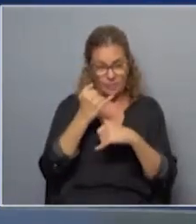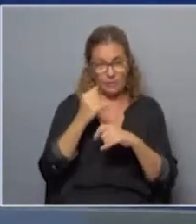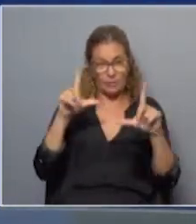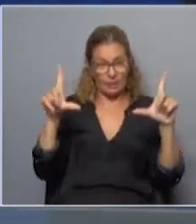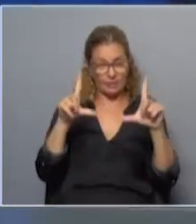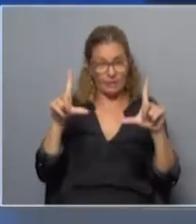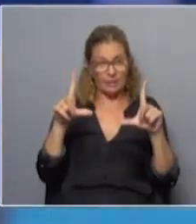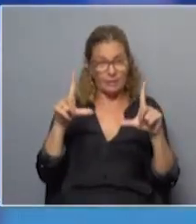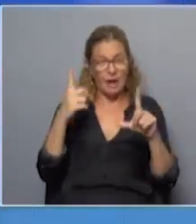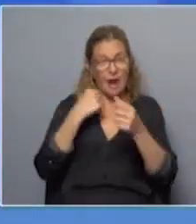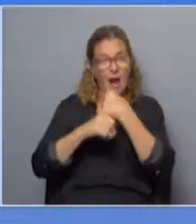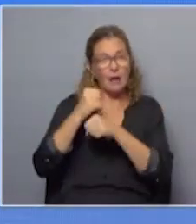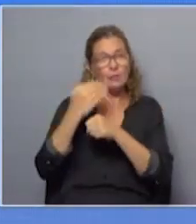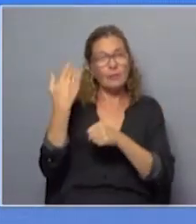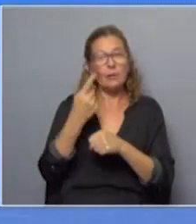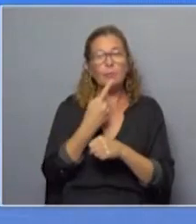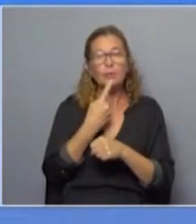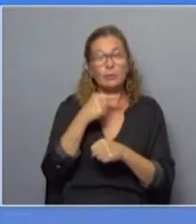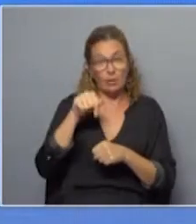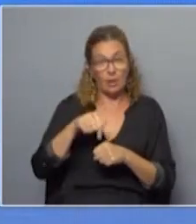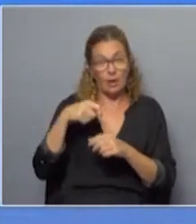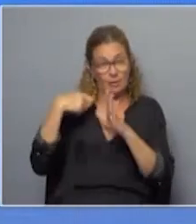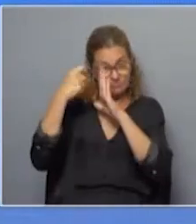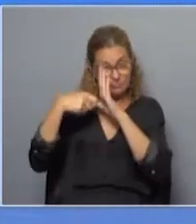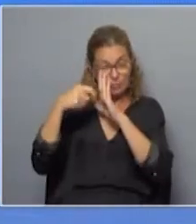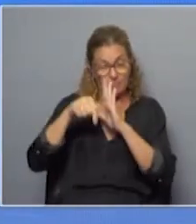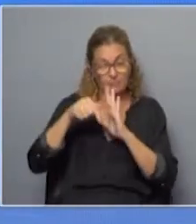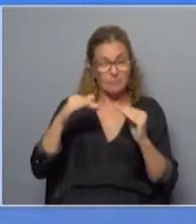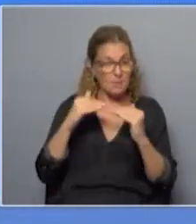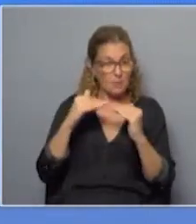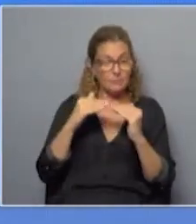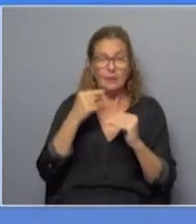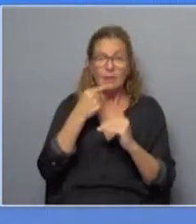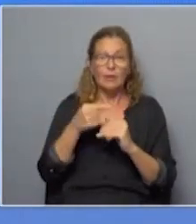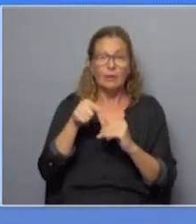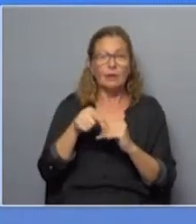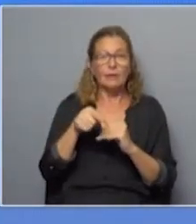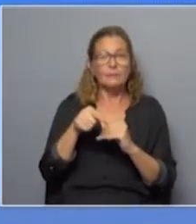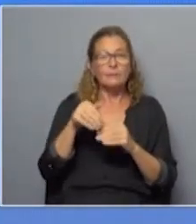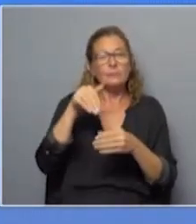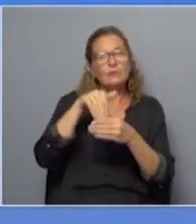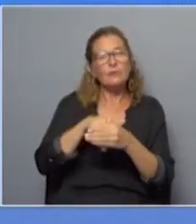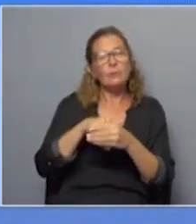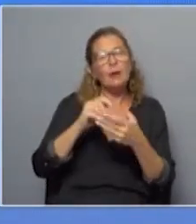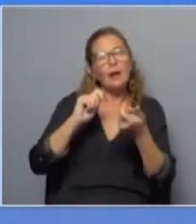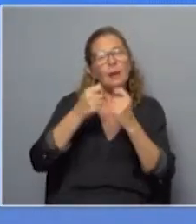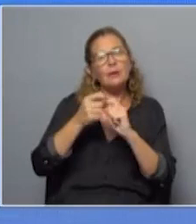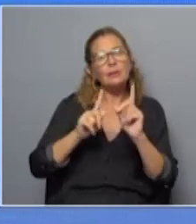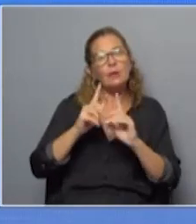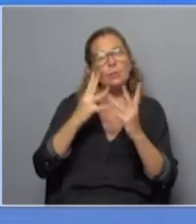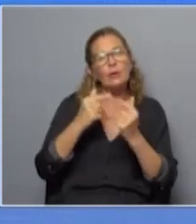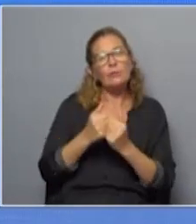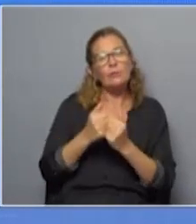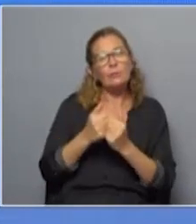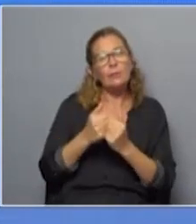El año pasado el politólogo Daniel Chaschetti, en este mismo programa, en letra chica, dijo que el referéndum podría transformarse de alguna manera en un